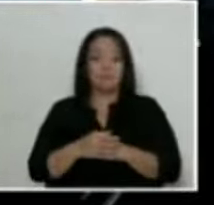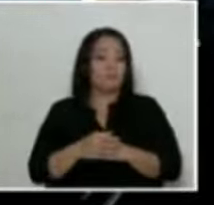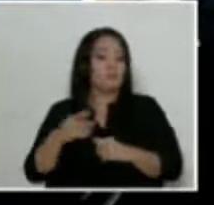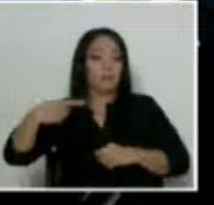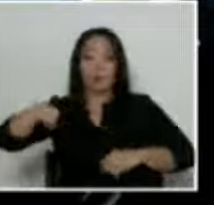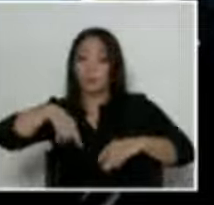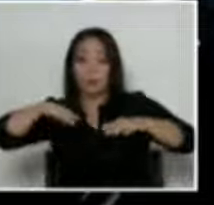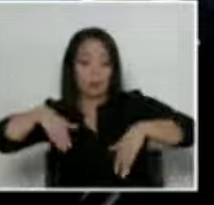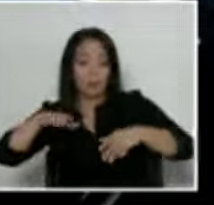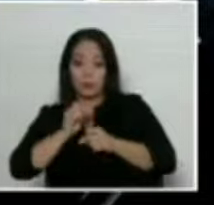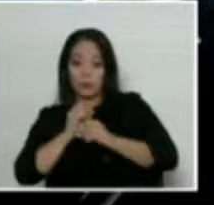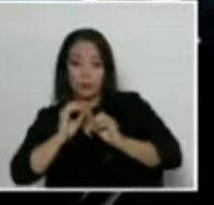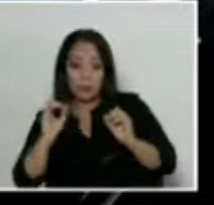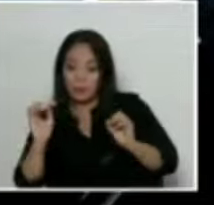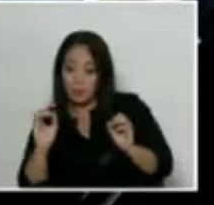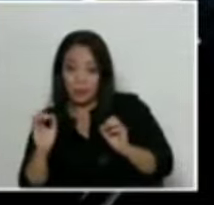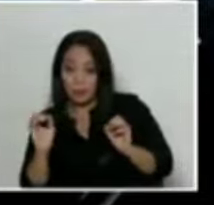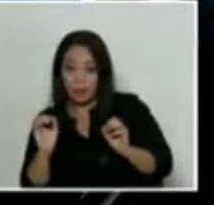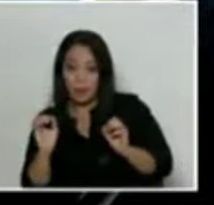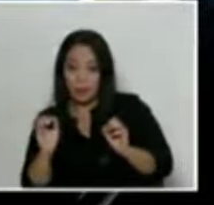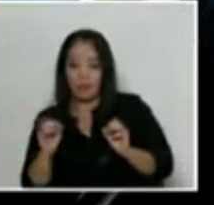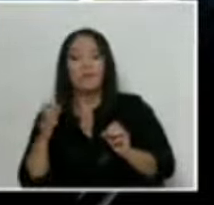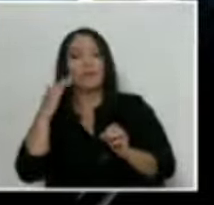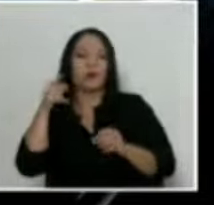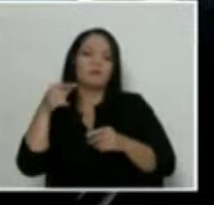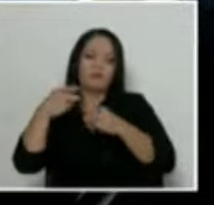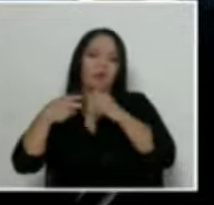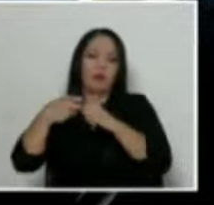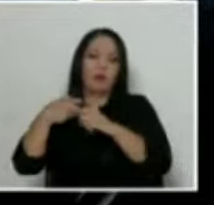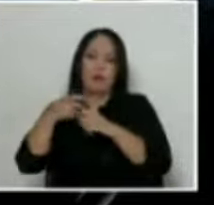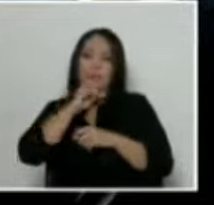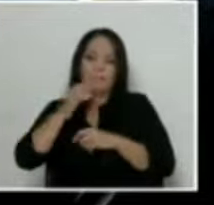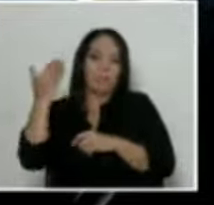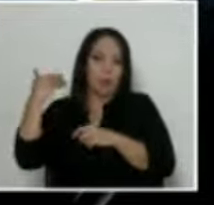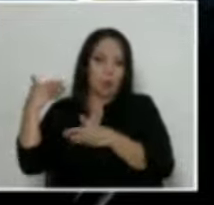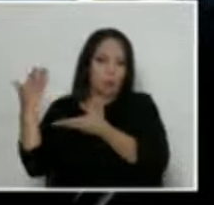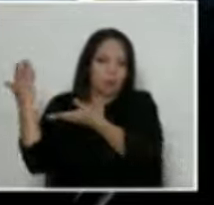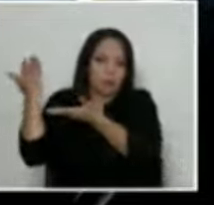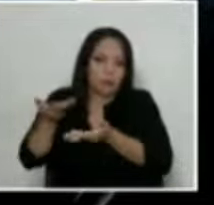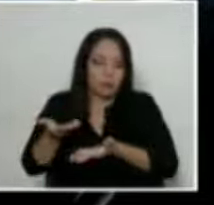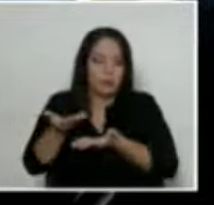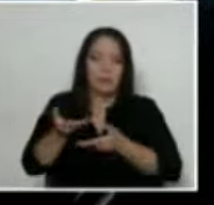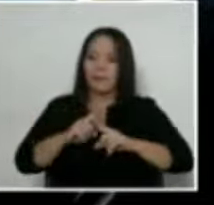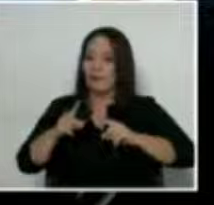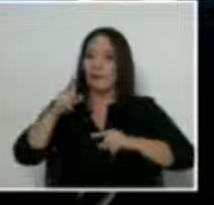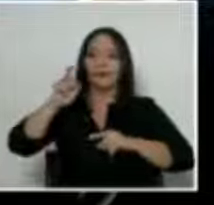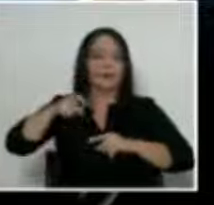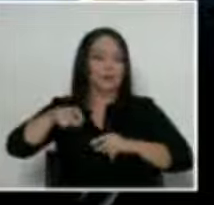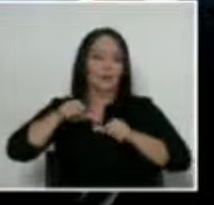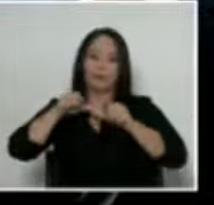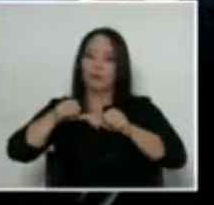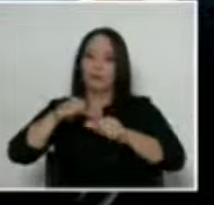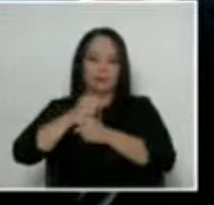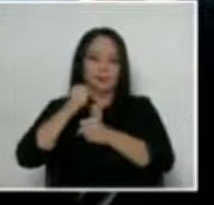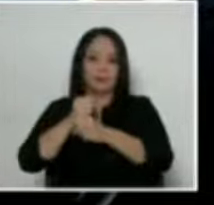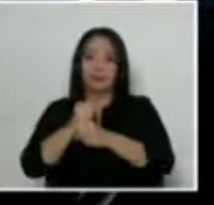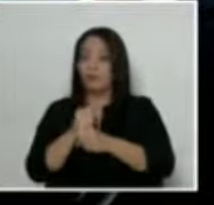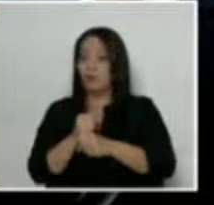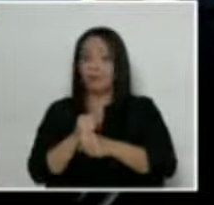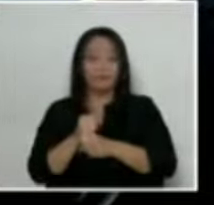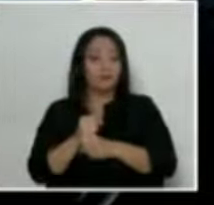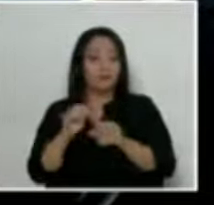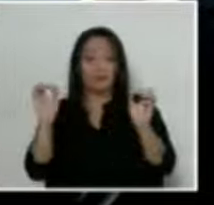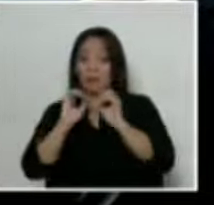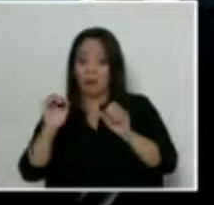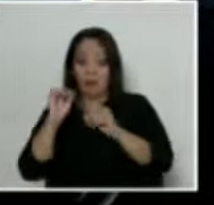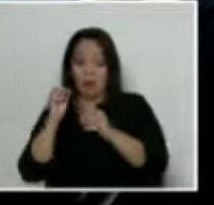dicho sea de paso, es un problema heredado, difícilmente vamos a poder seguir contando con el aeropuerto